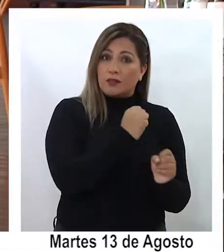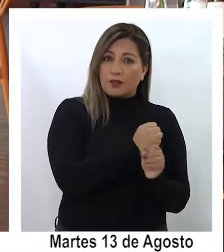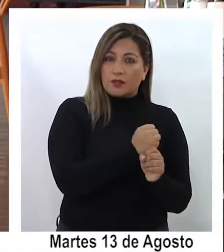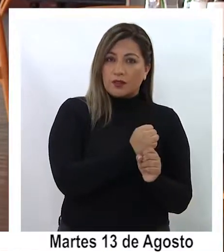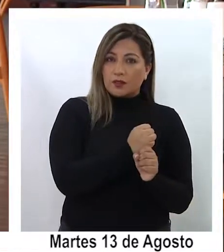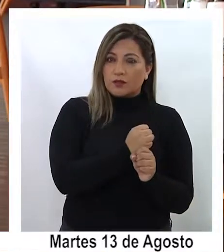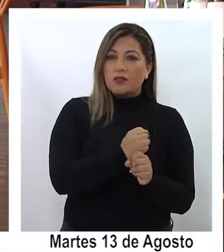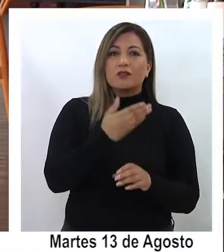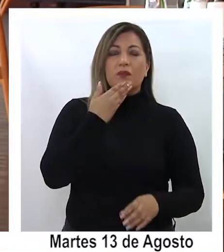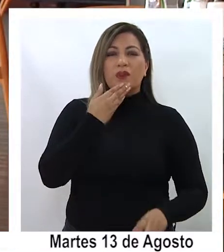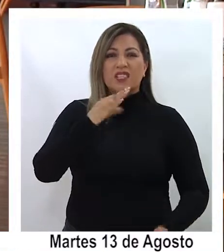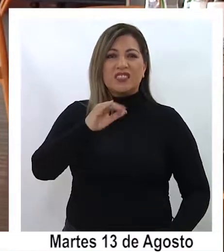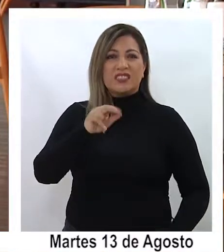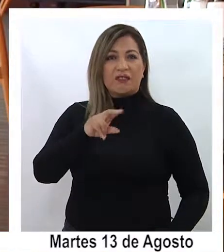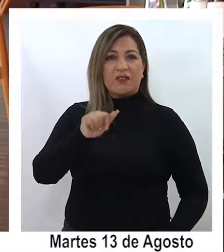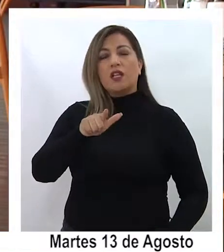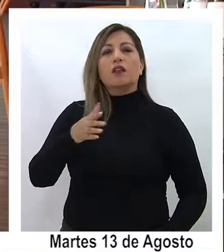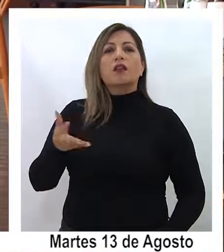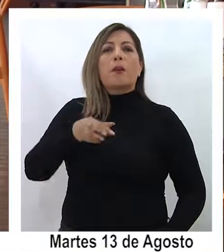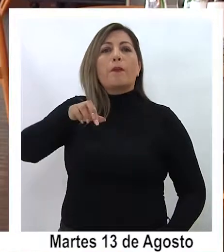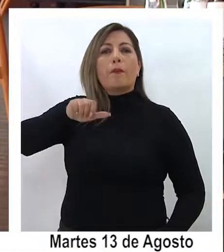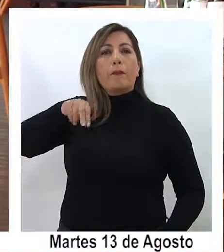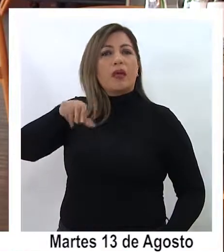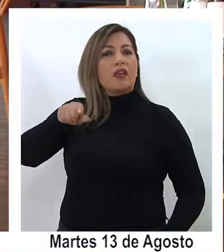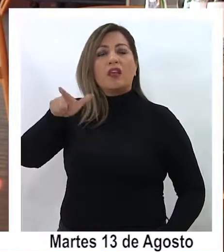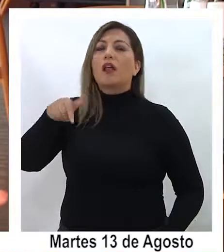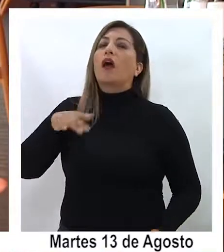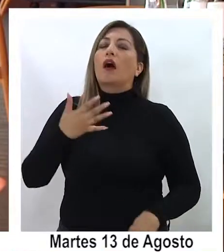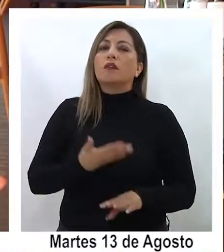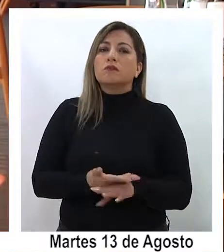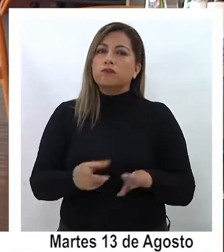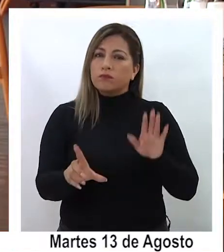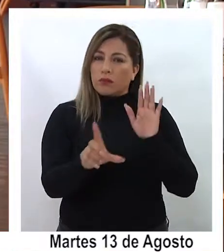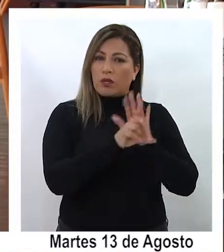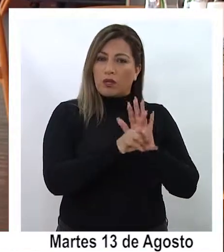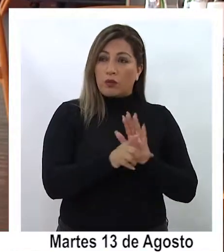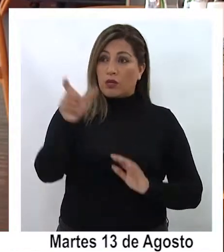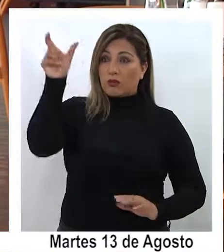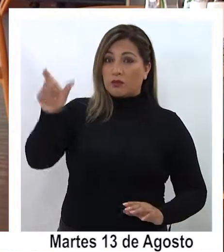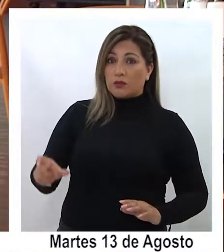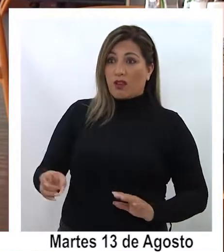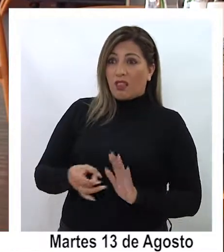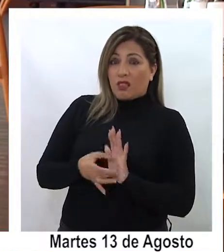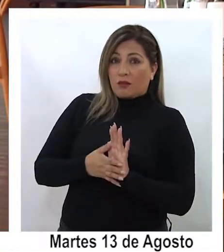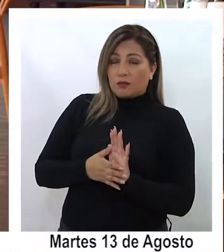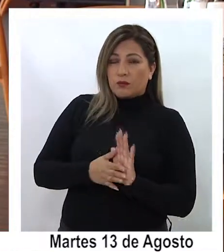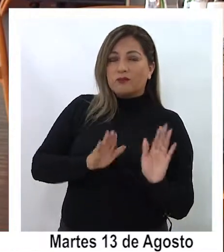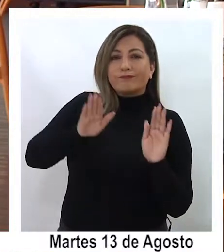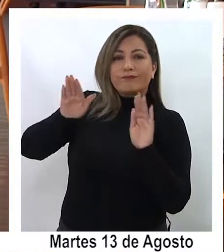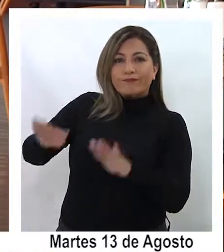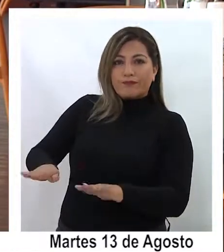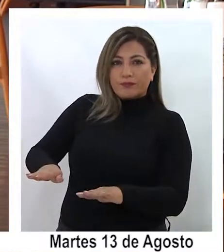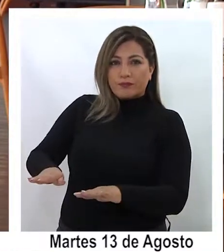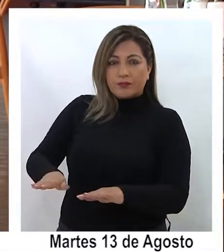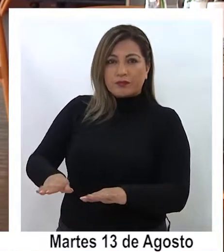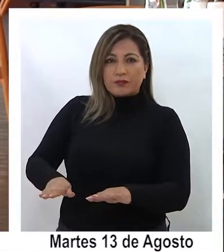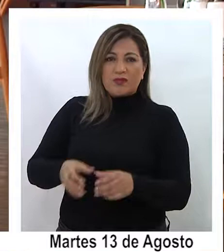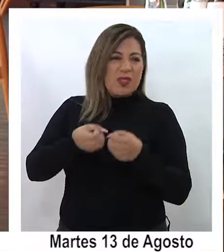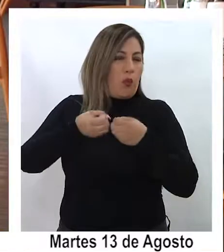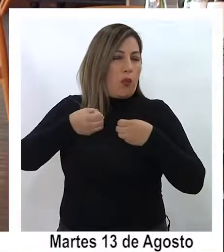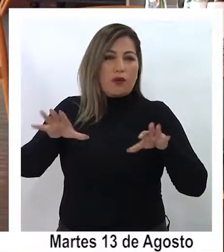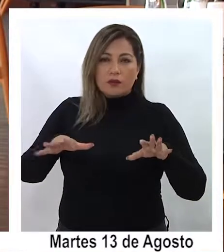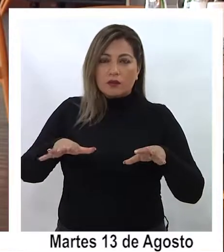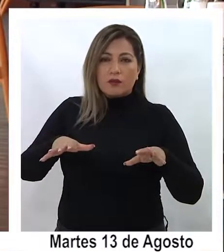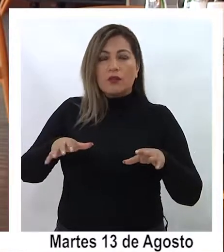como penal o civil tiene las condiciones para que una persona que ha sido vulnerada en sus derechos de cualquier